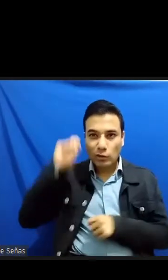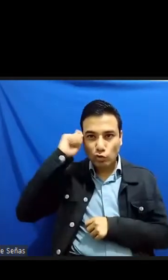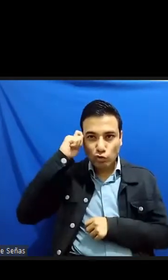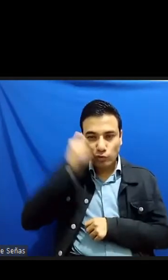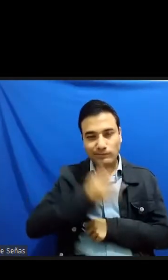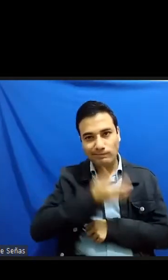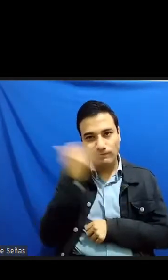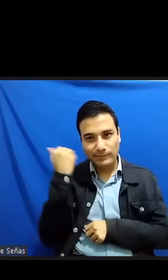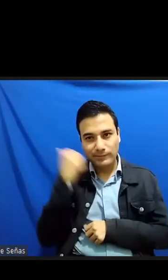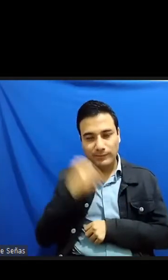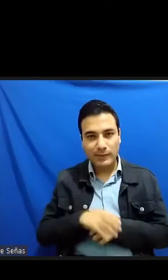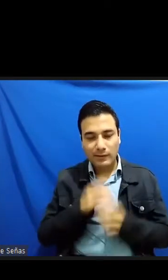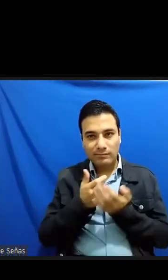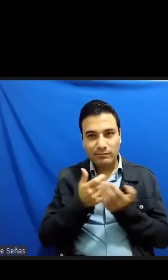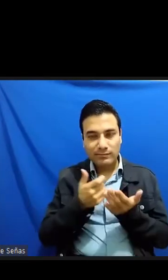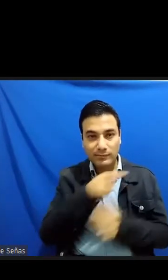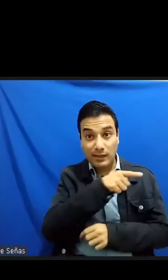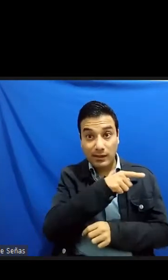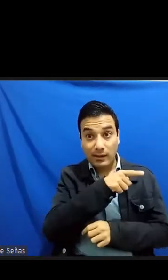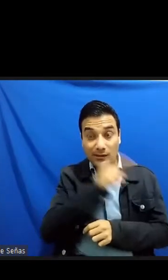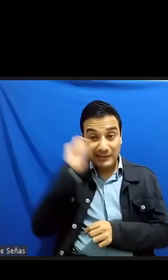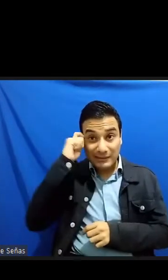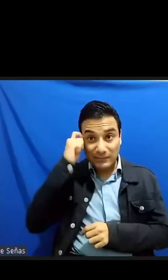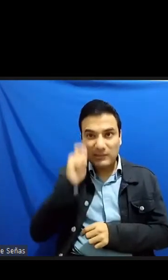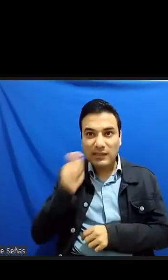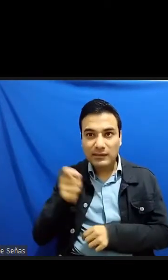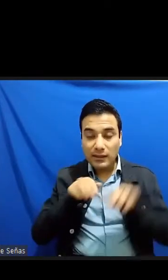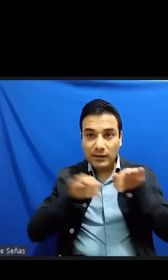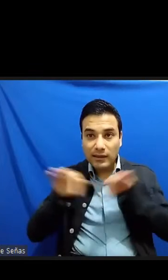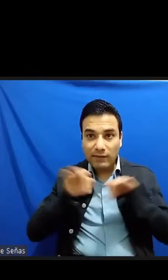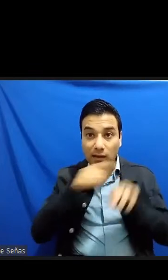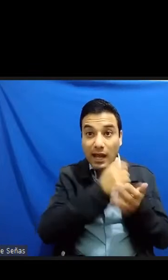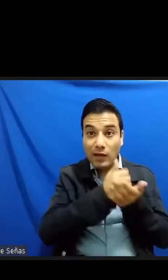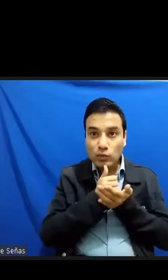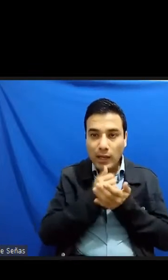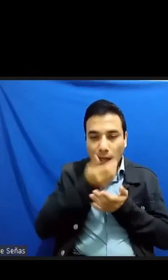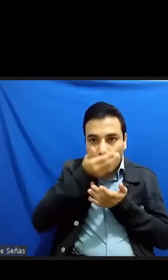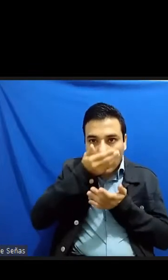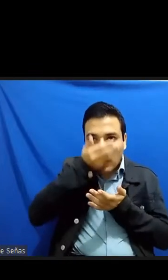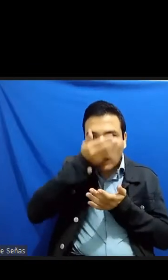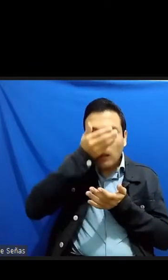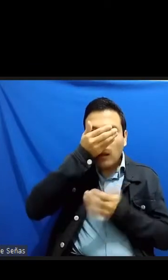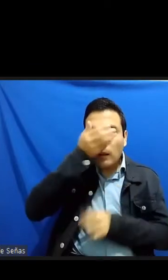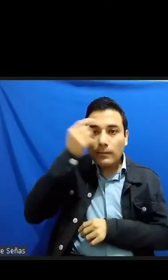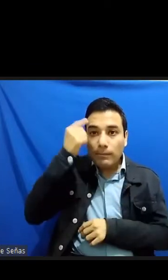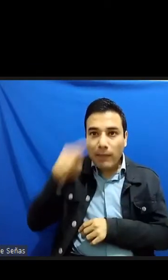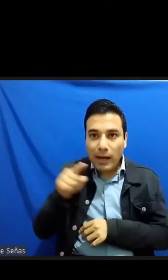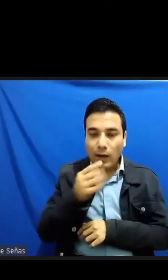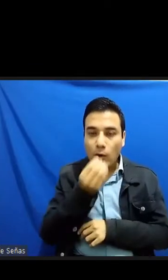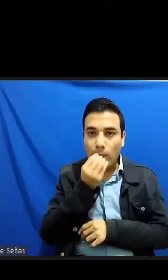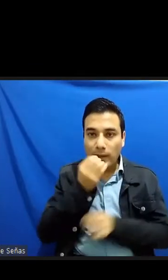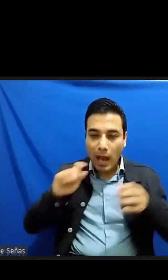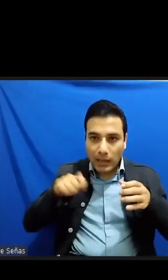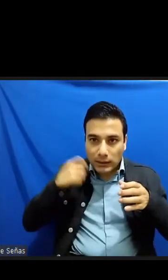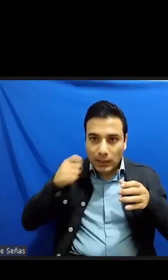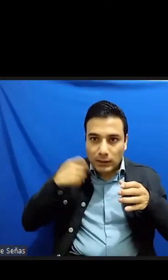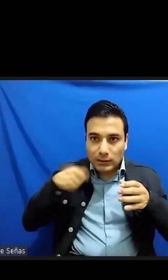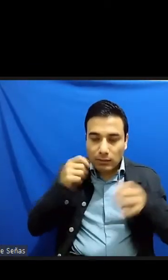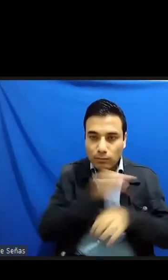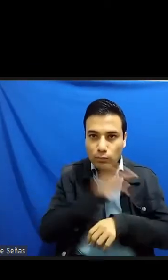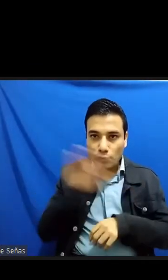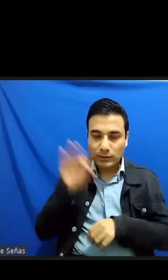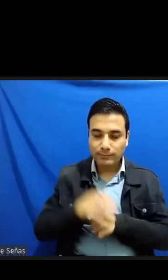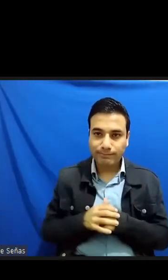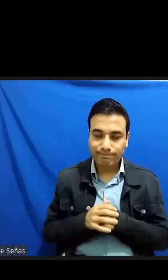sostenerle la nariz para poder comer no hubiese estado en lo anormal de su apariencia física